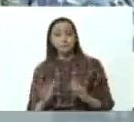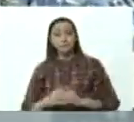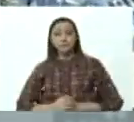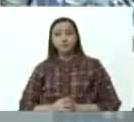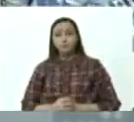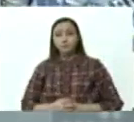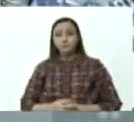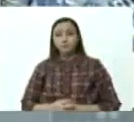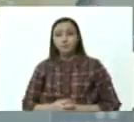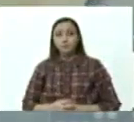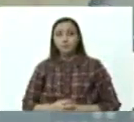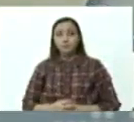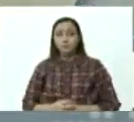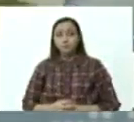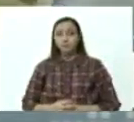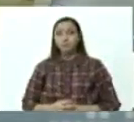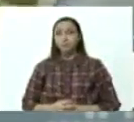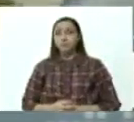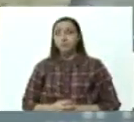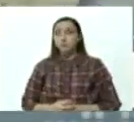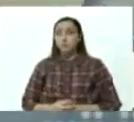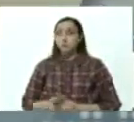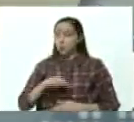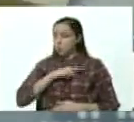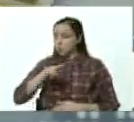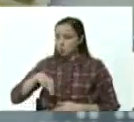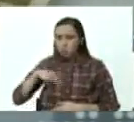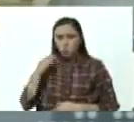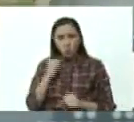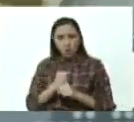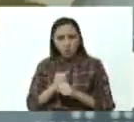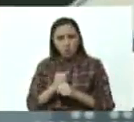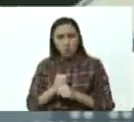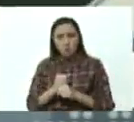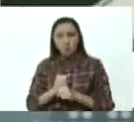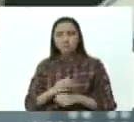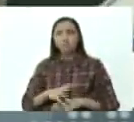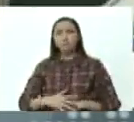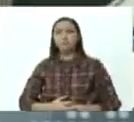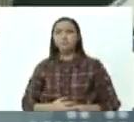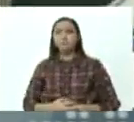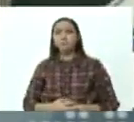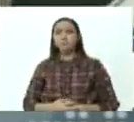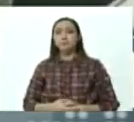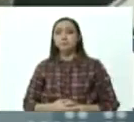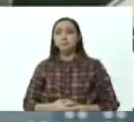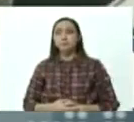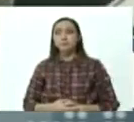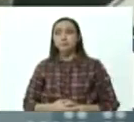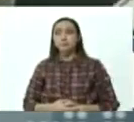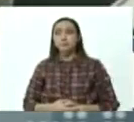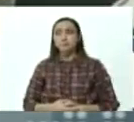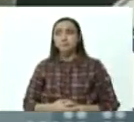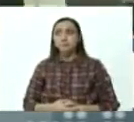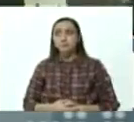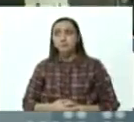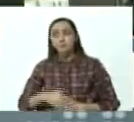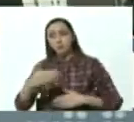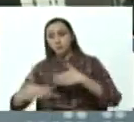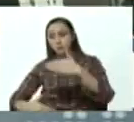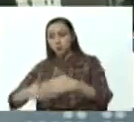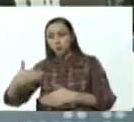de lo que vamos a desempeñar, de lo que vamos a realizar en los próximos días.